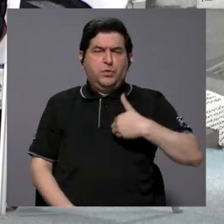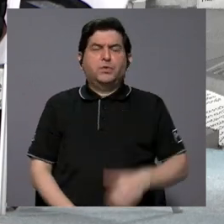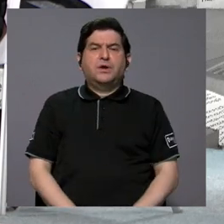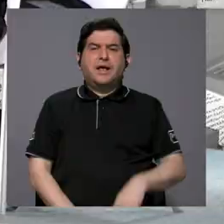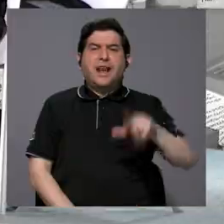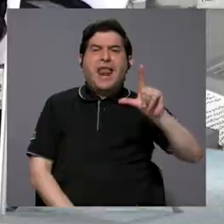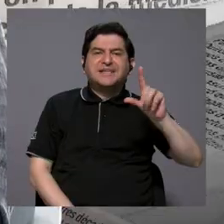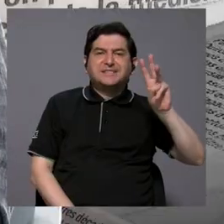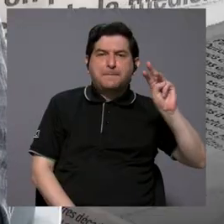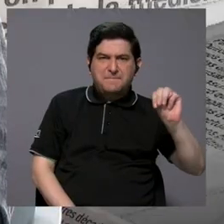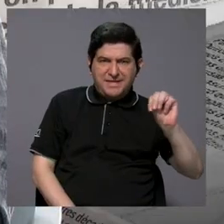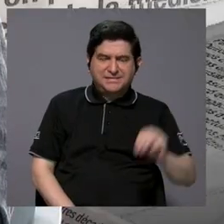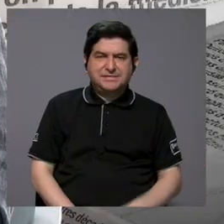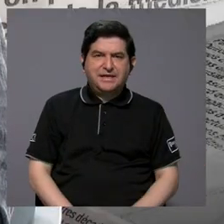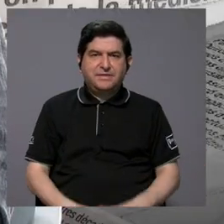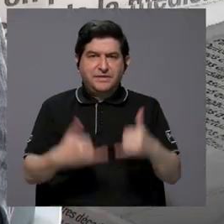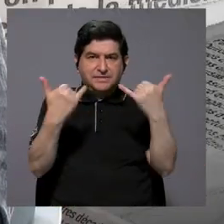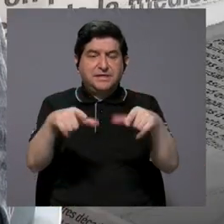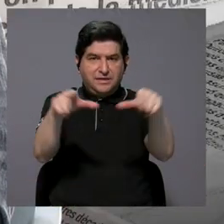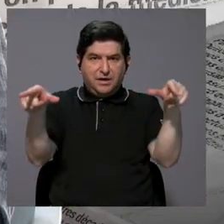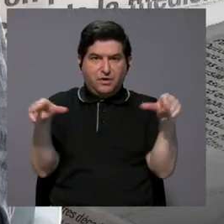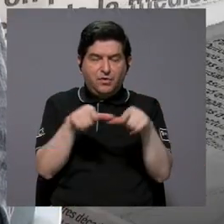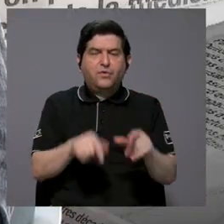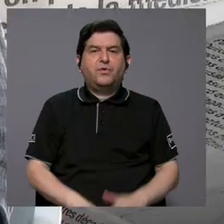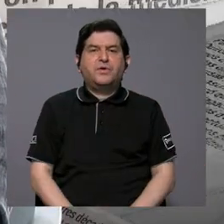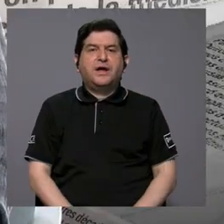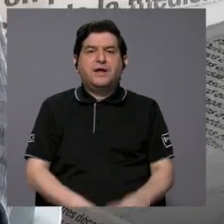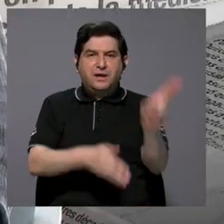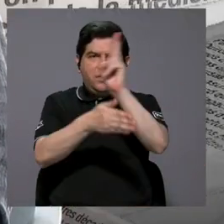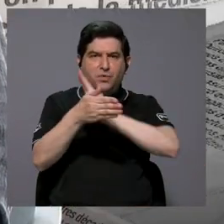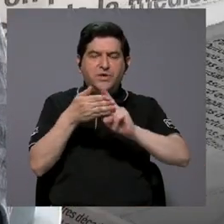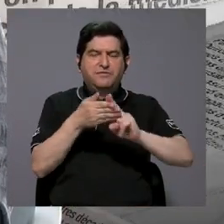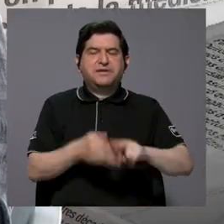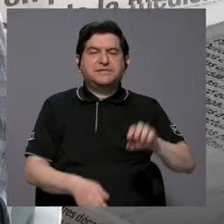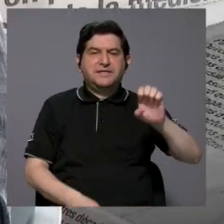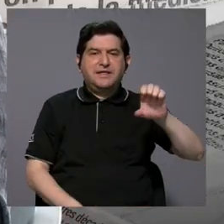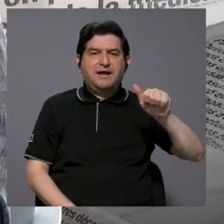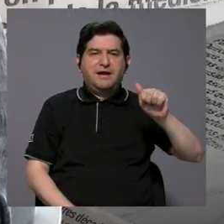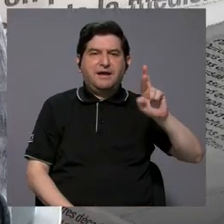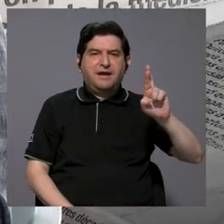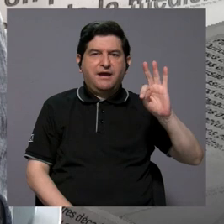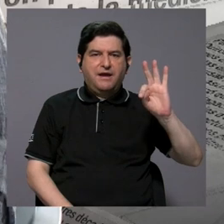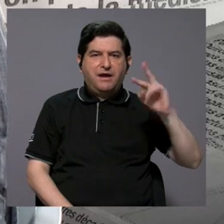Mercedes en el actual campus de la Universidad de Earth, en Limón,